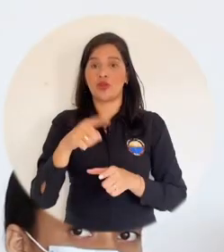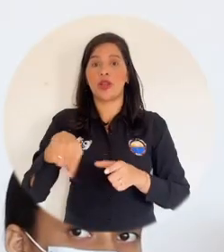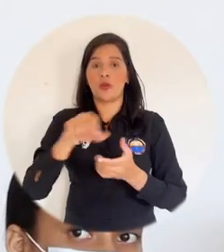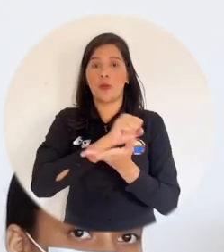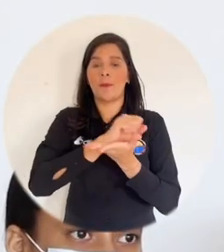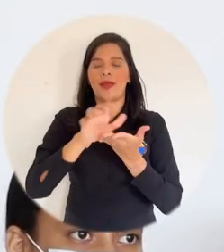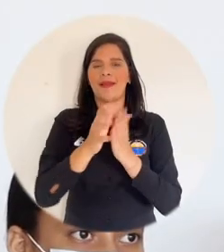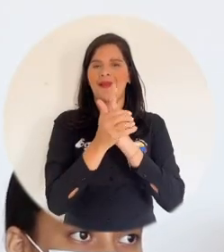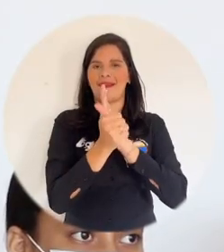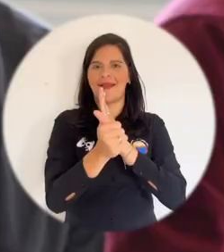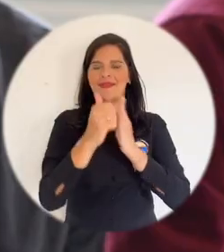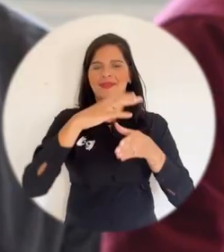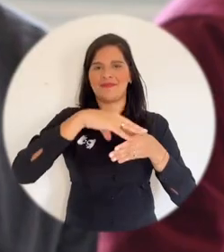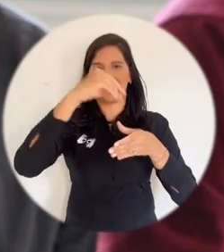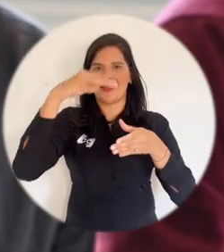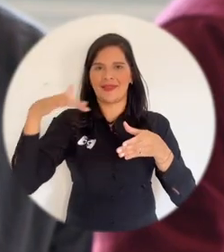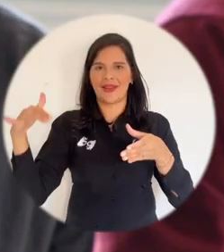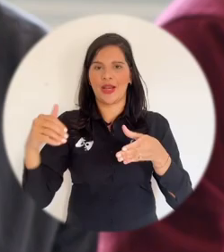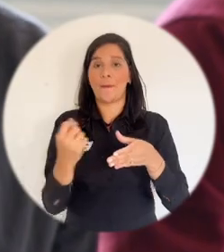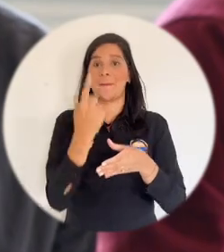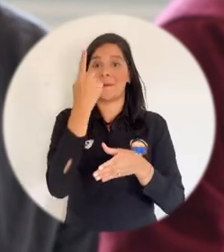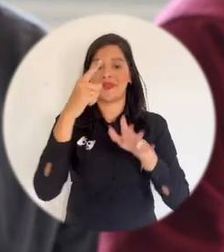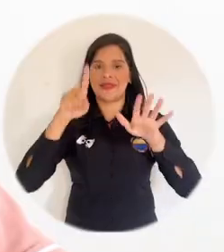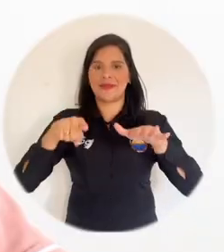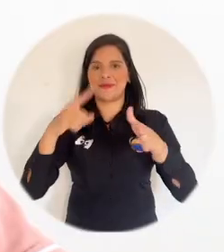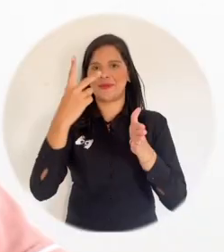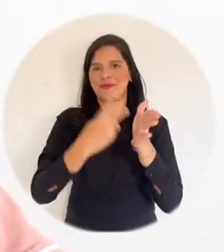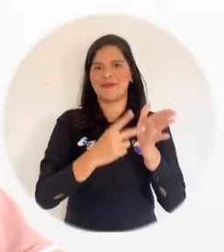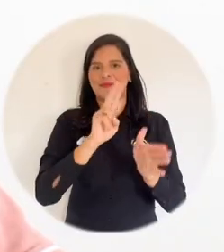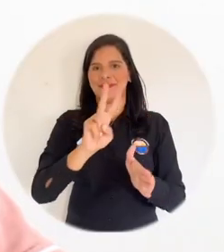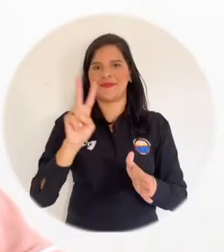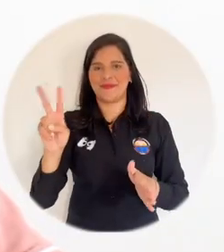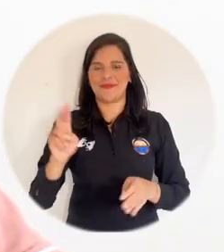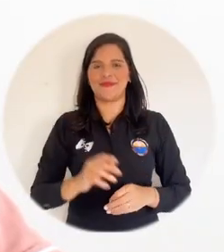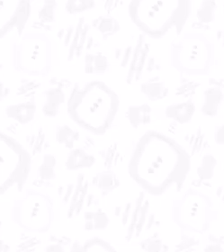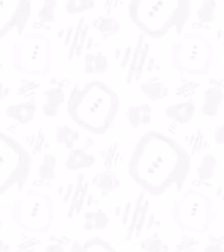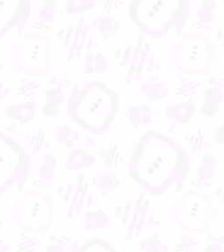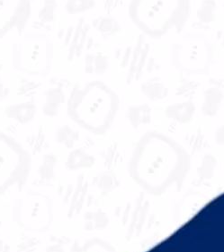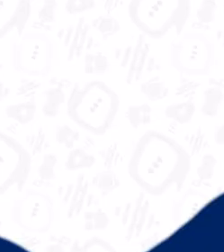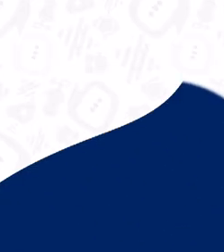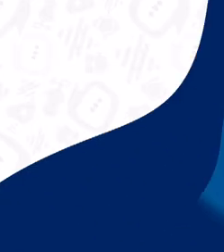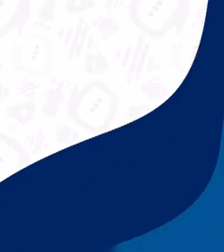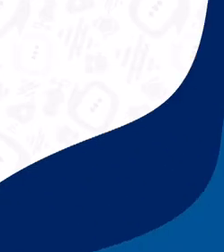ingreso de los beneficiarios del programa Talento Magdalena en el primer semestre de 2022.